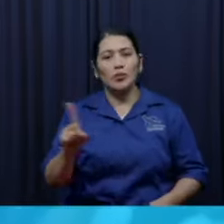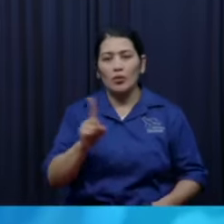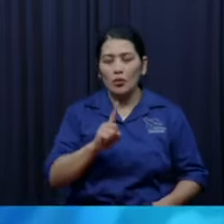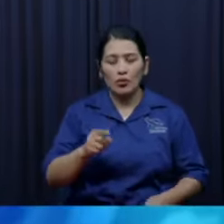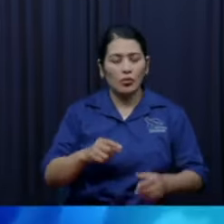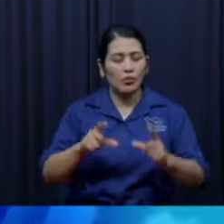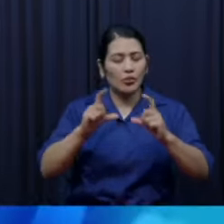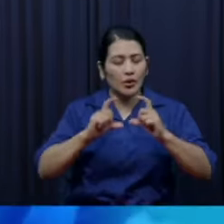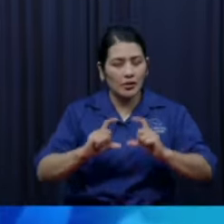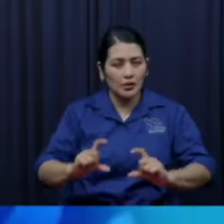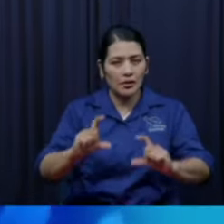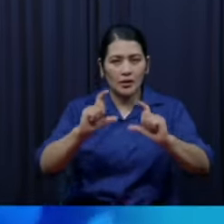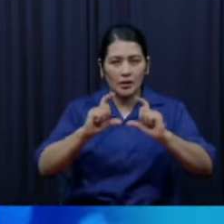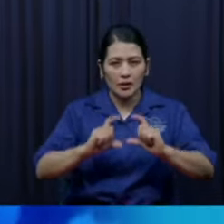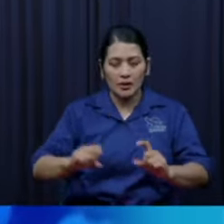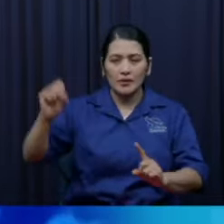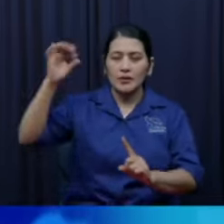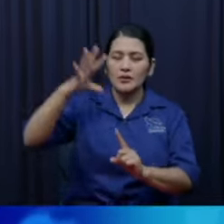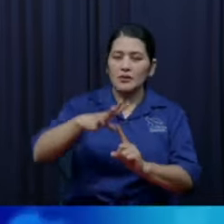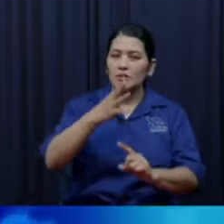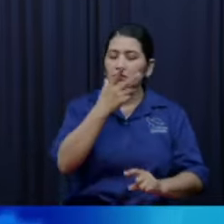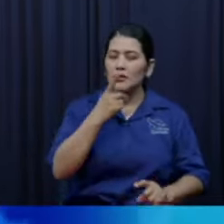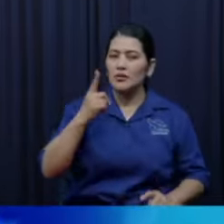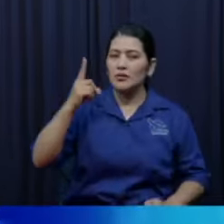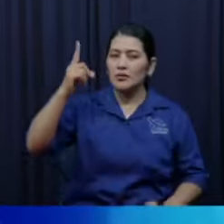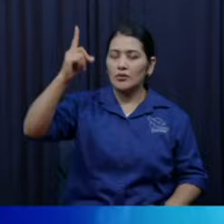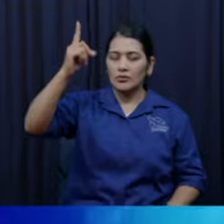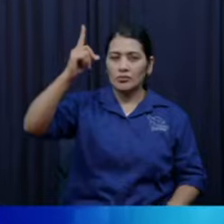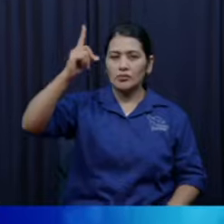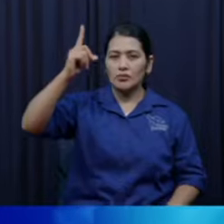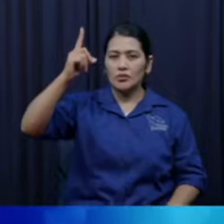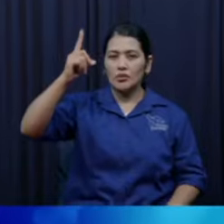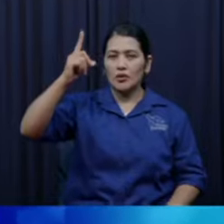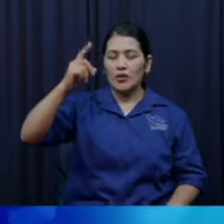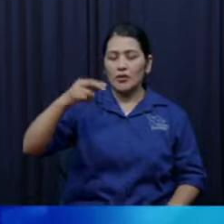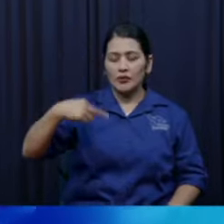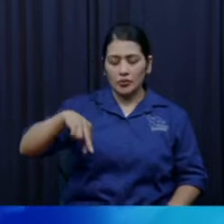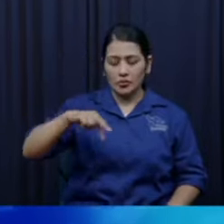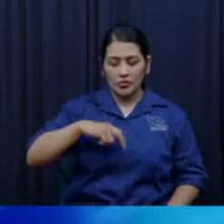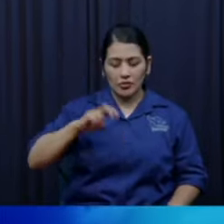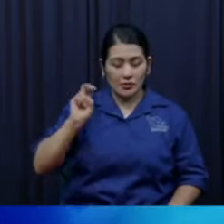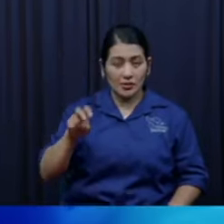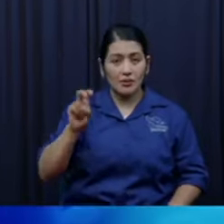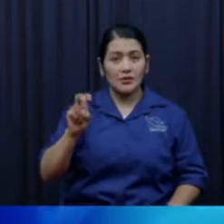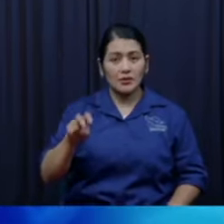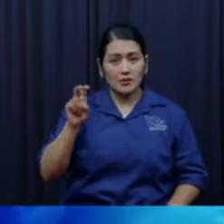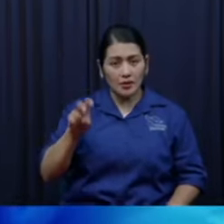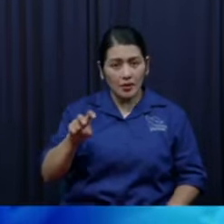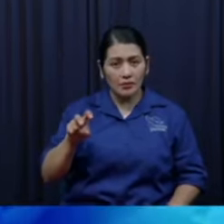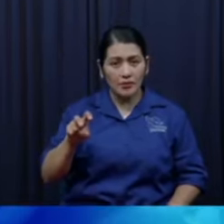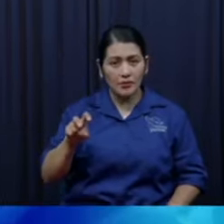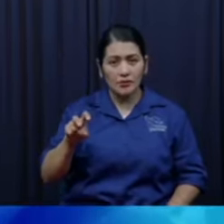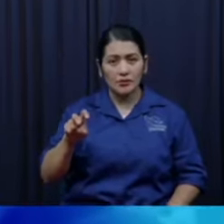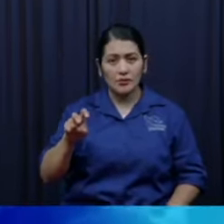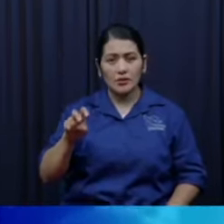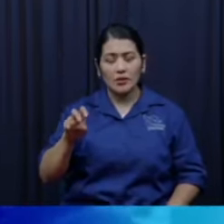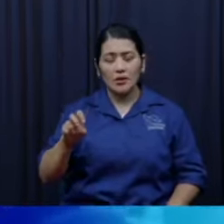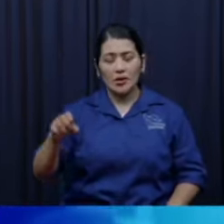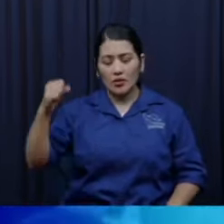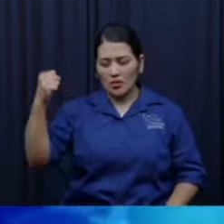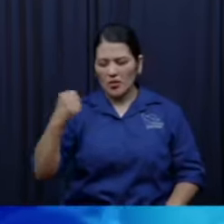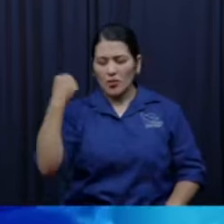tenemos que conquistar tenemos que conquistar subiendo por el túnel